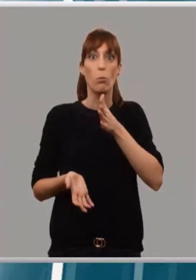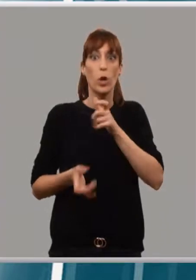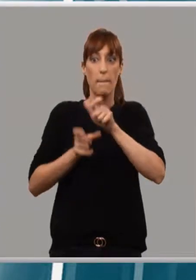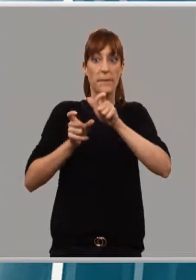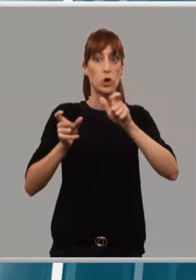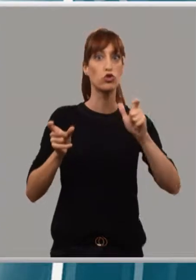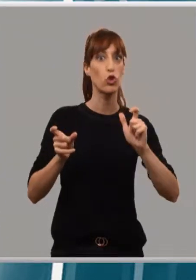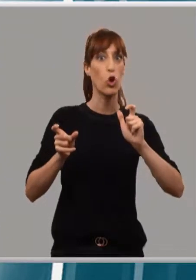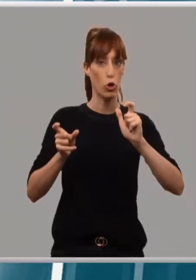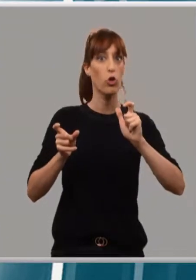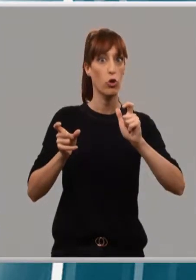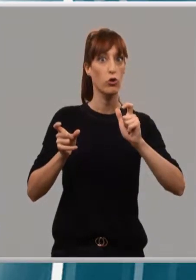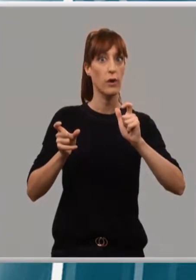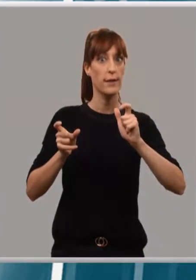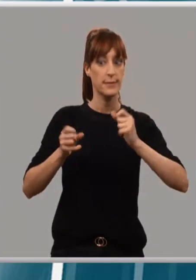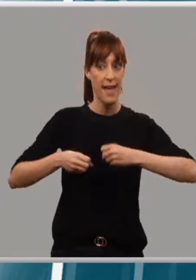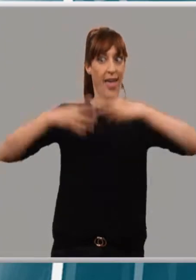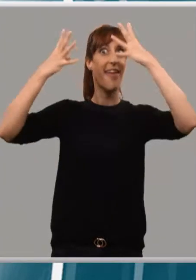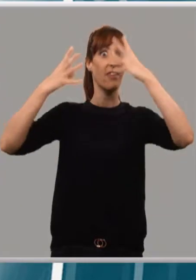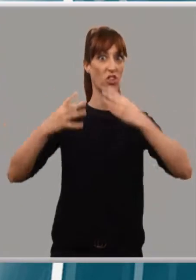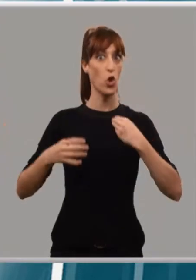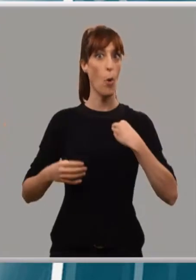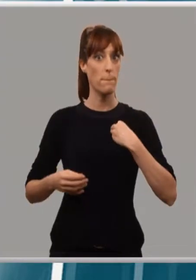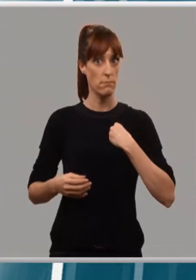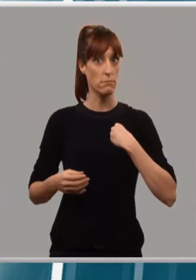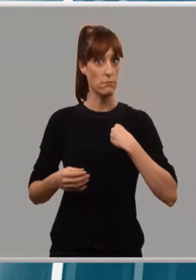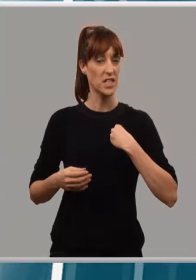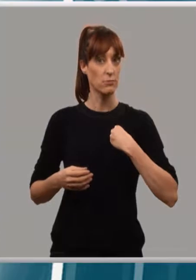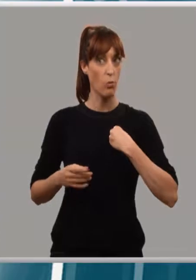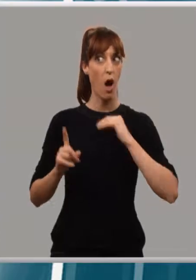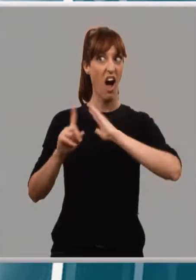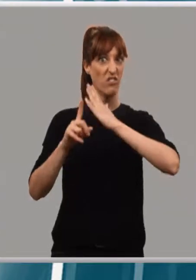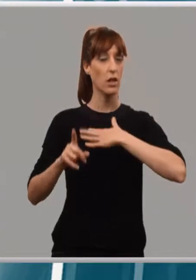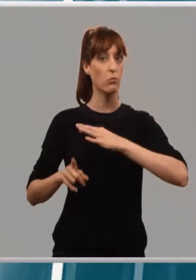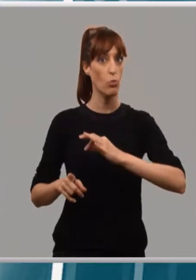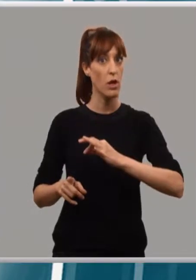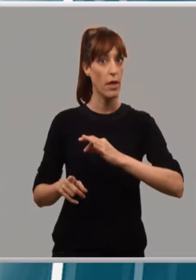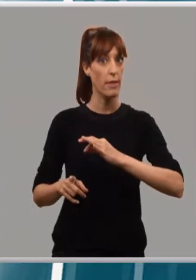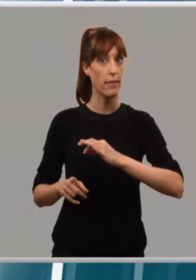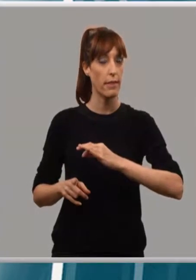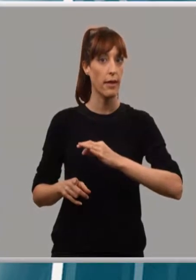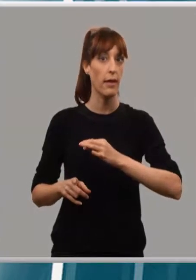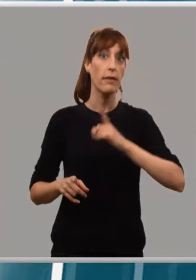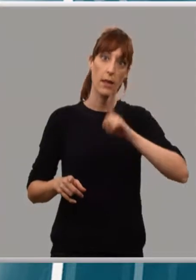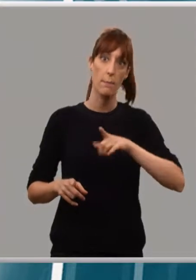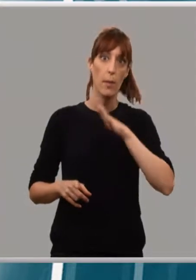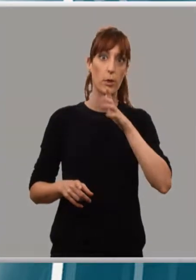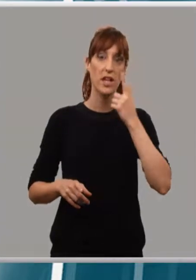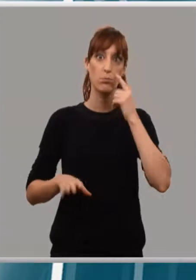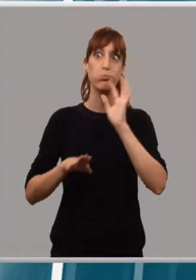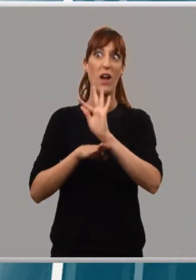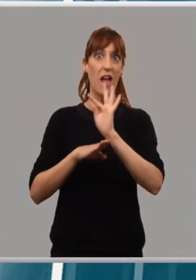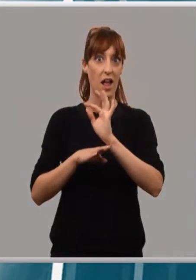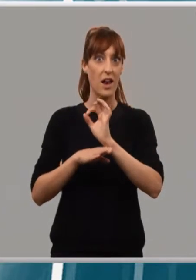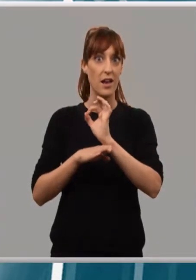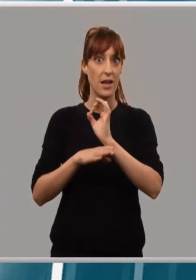física de las personas que viven estos inmuebles, sobre todo aumentando la peligrosidad a las horas a las que